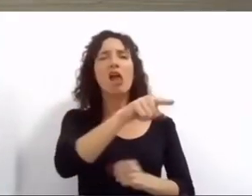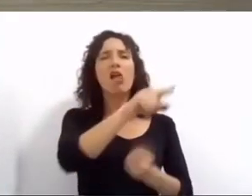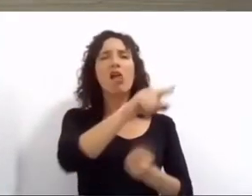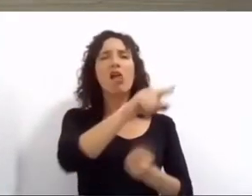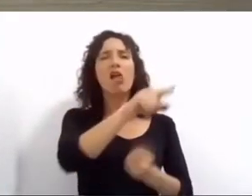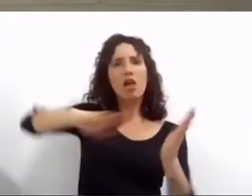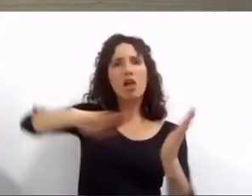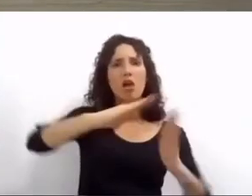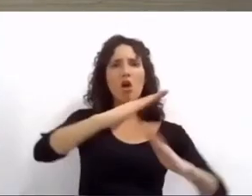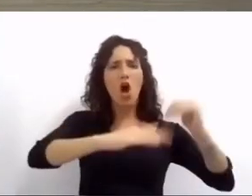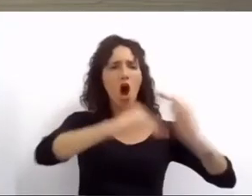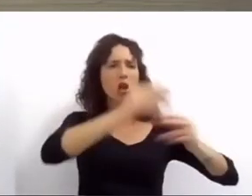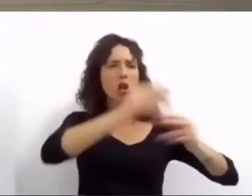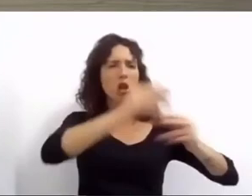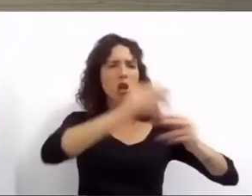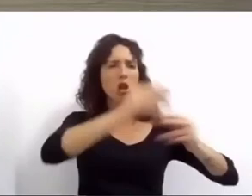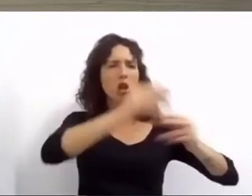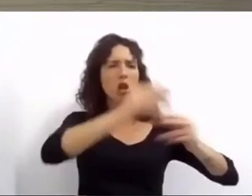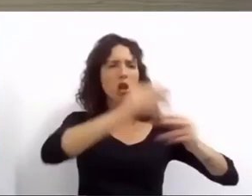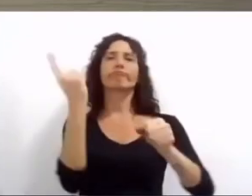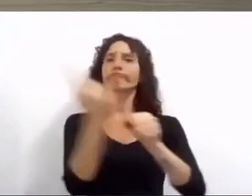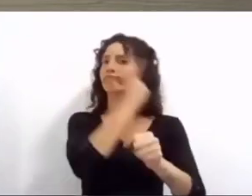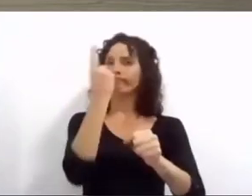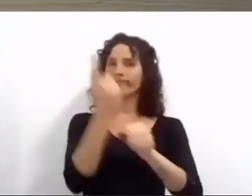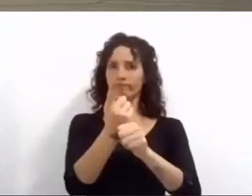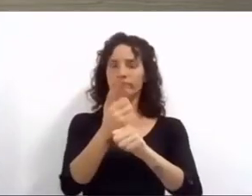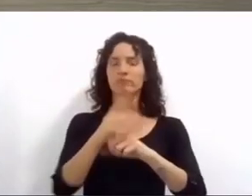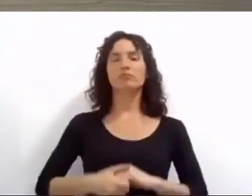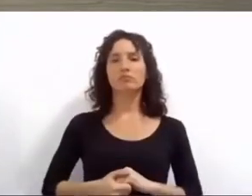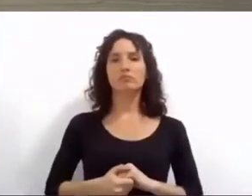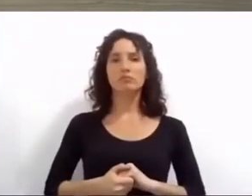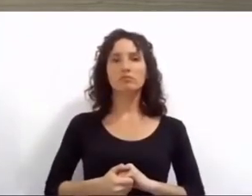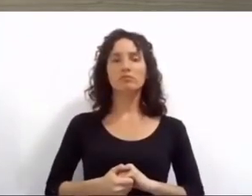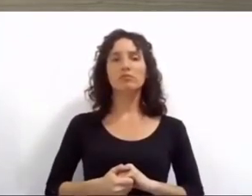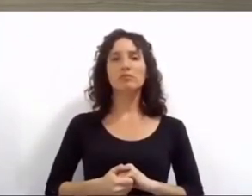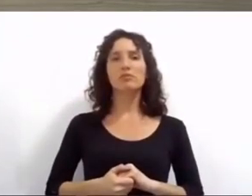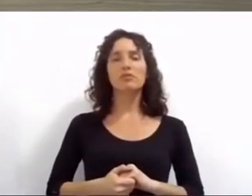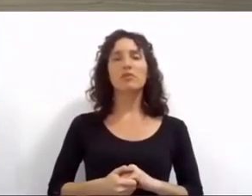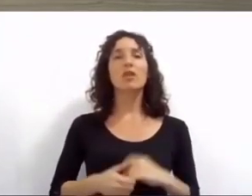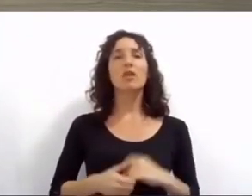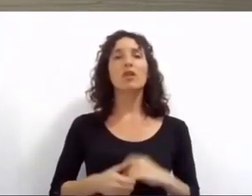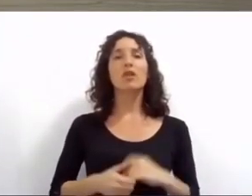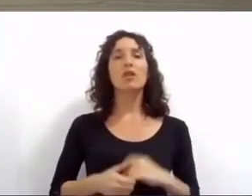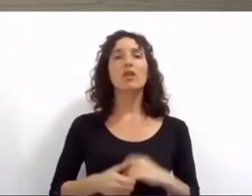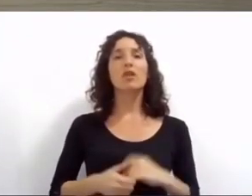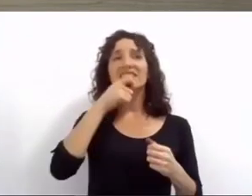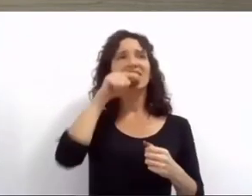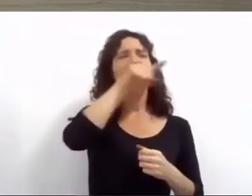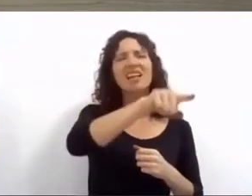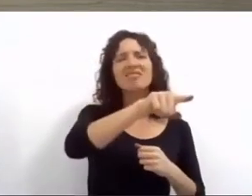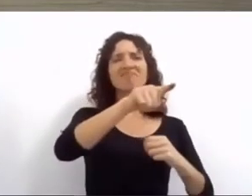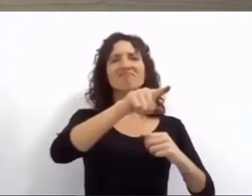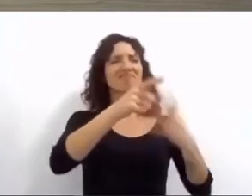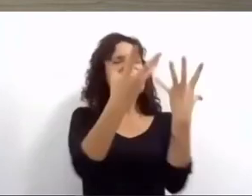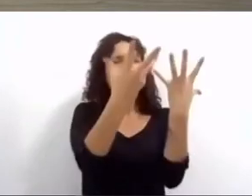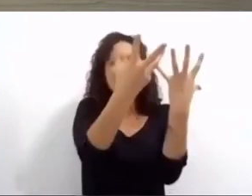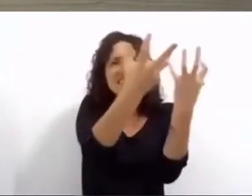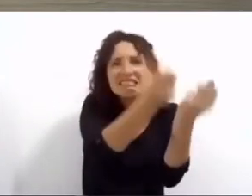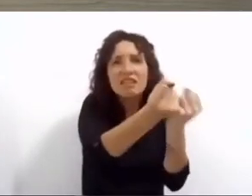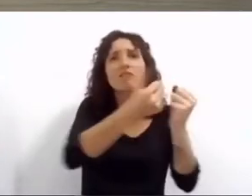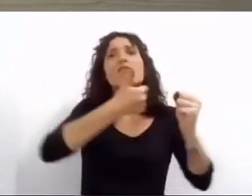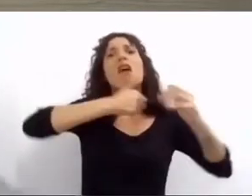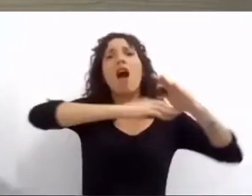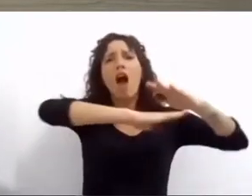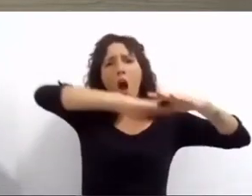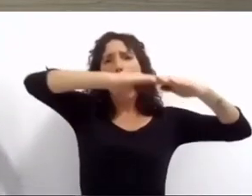magnitud del ataque que se hace a nuestra humedal en un contexto adverso con una situación ambiental de sequía y bajante del río histórica